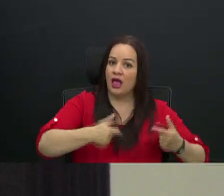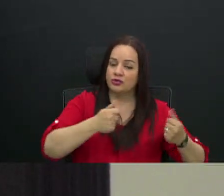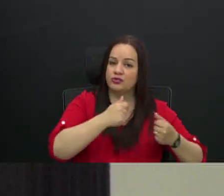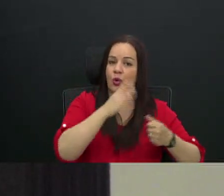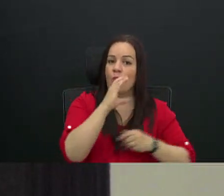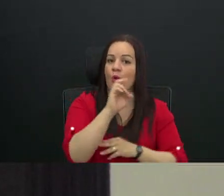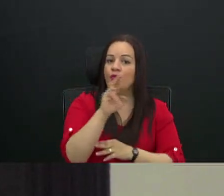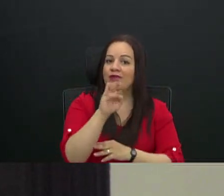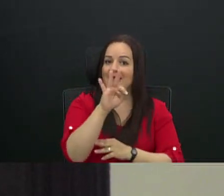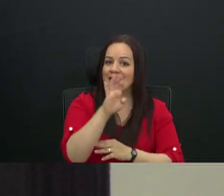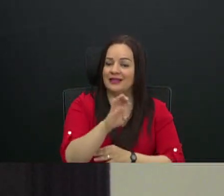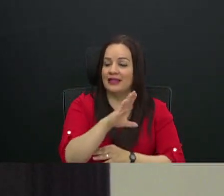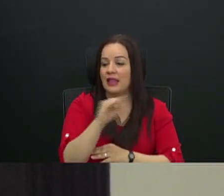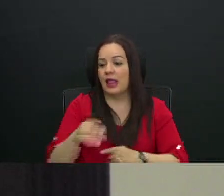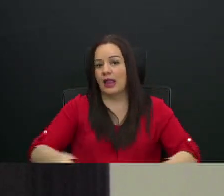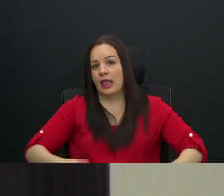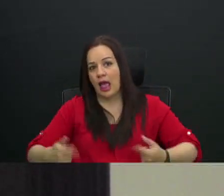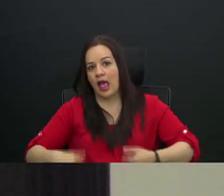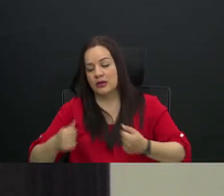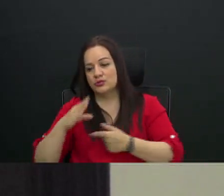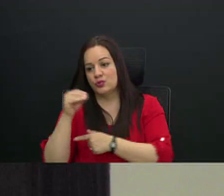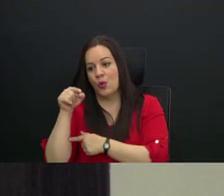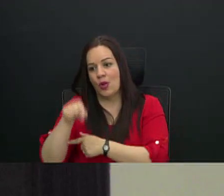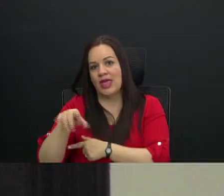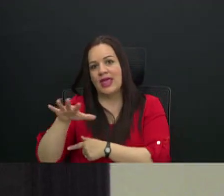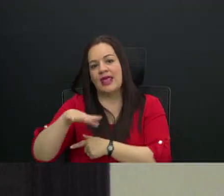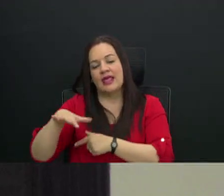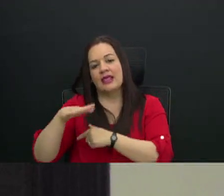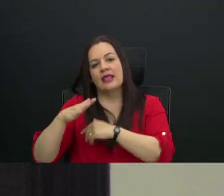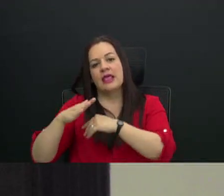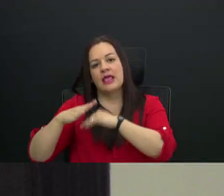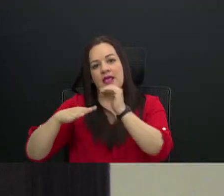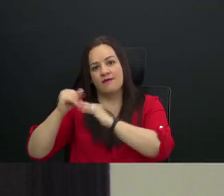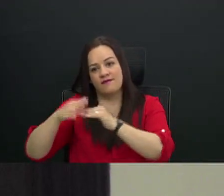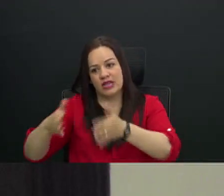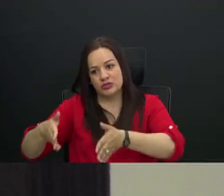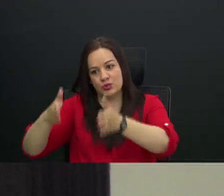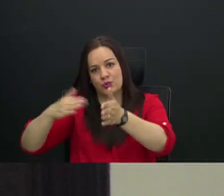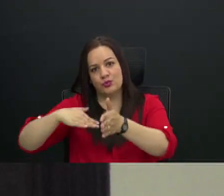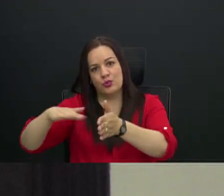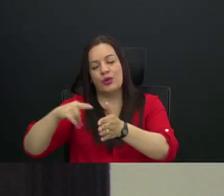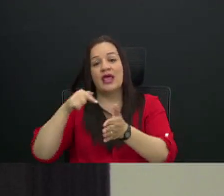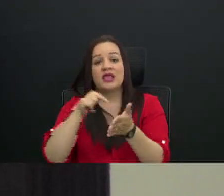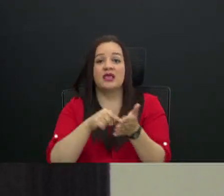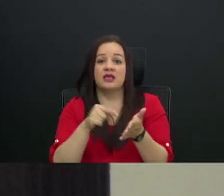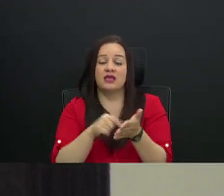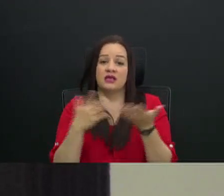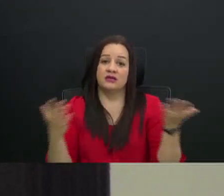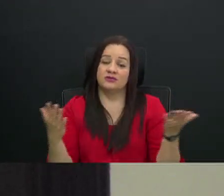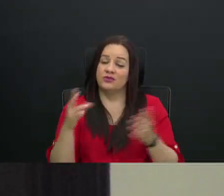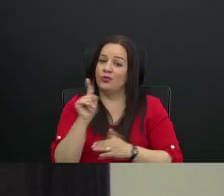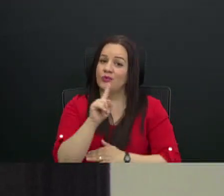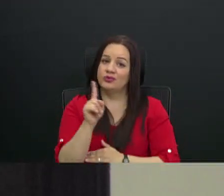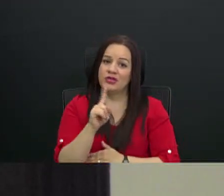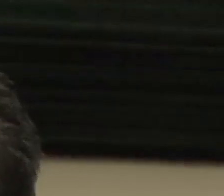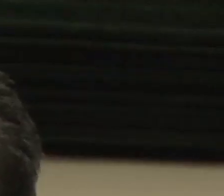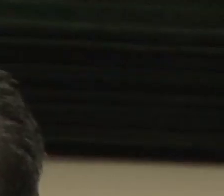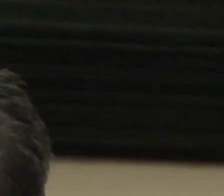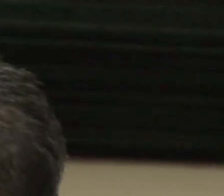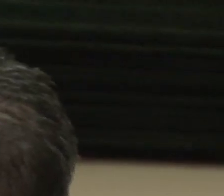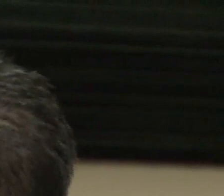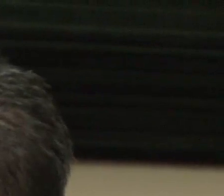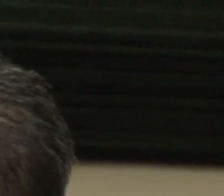en infraestructura. Eso sería recesionario, y yo no sé si eso es lo que el país quiere hacer.